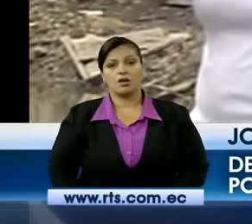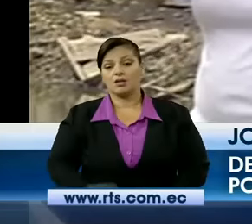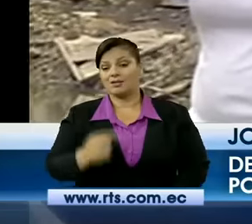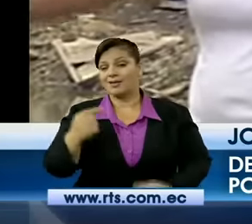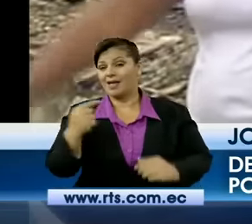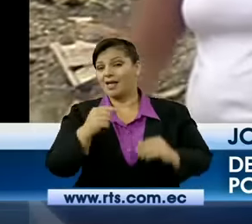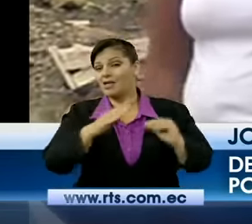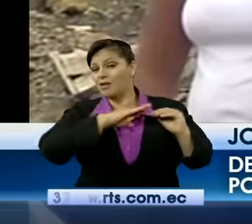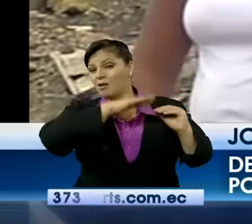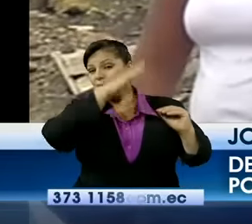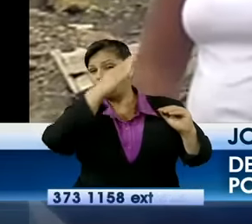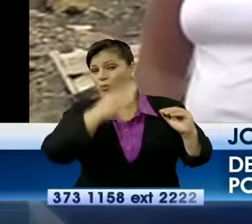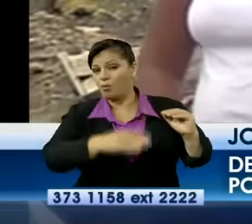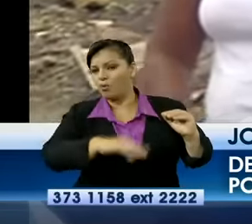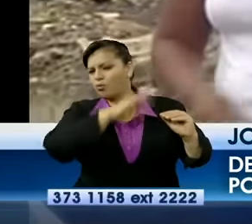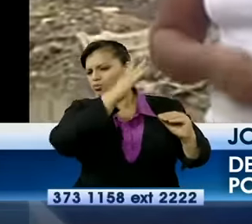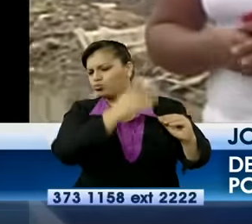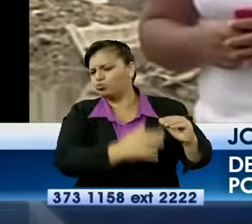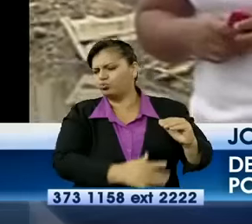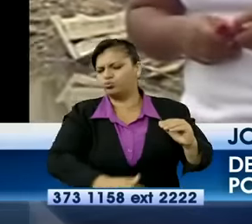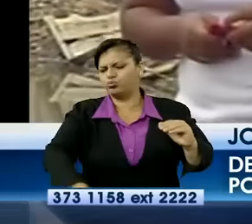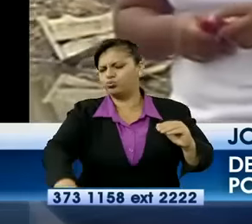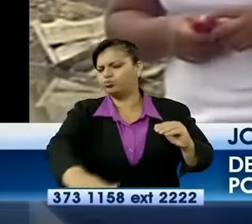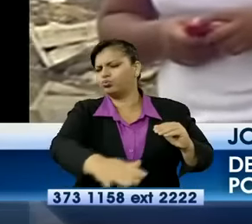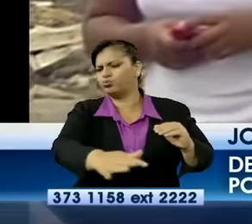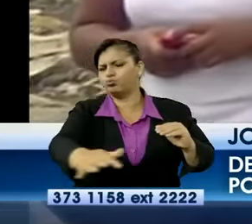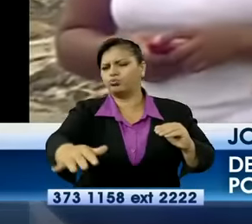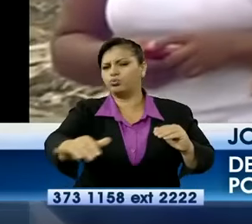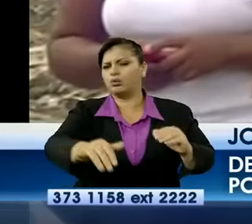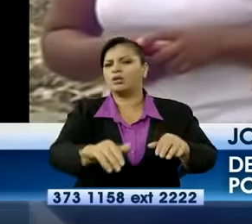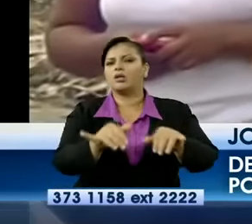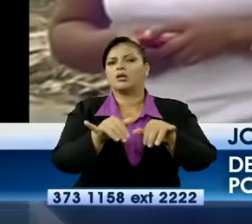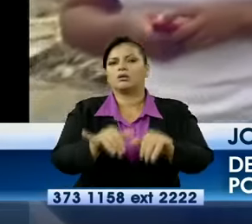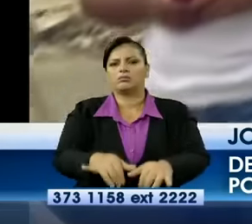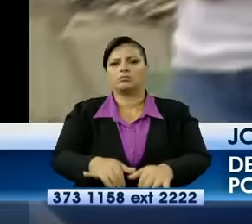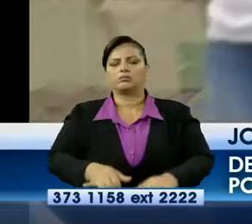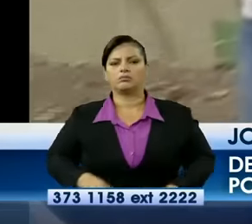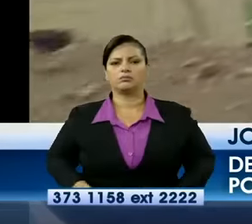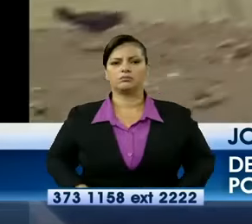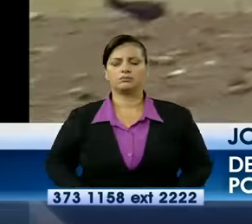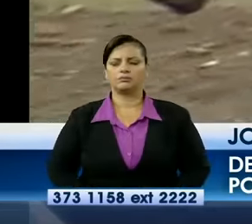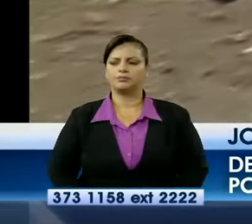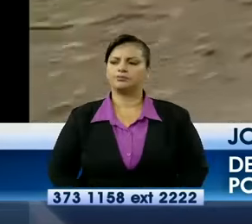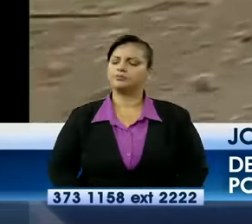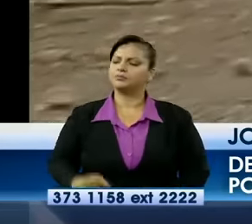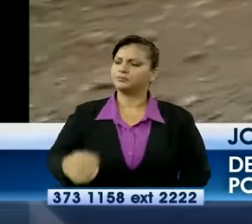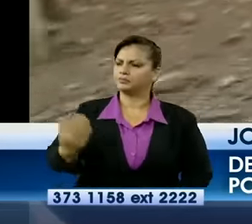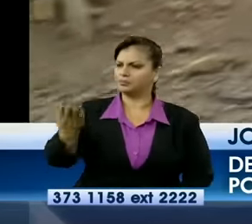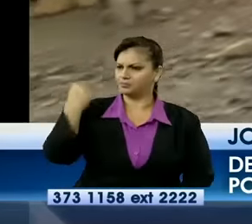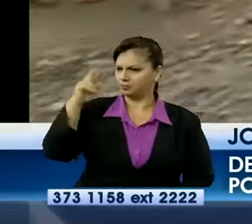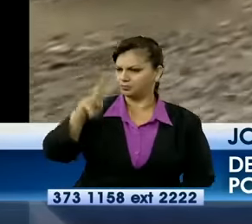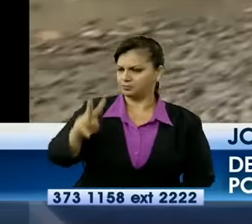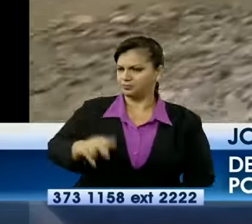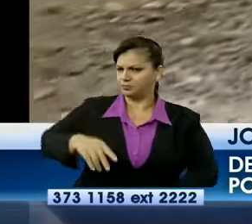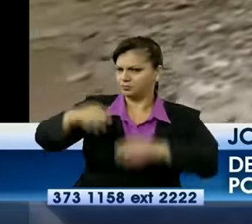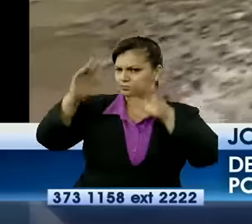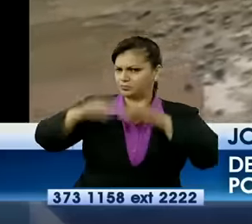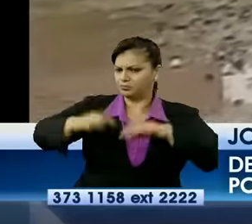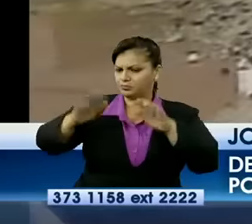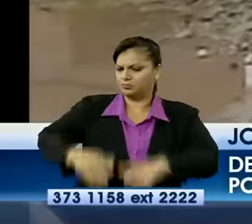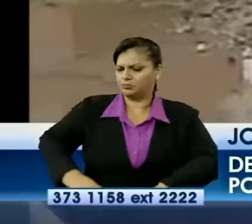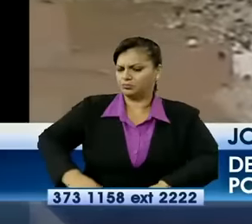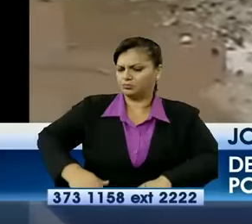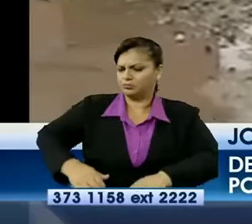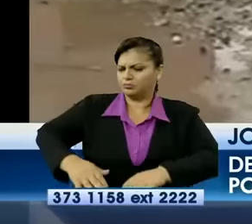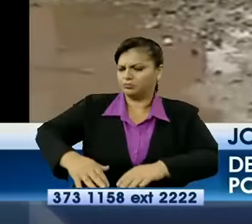y el agua se estanca ahí. Me imagino que desde el viernes que ocurrió la lluvia, en ese instante, ¿el agua a dónde les llegaba a ustedes? Hoy,